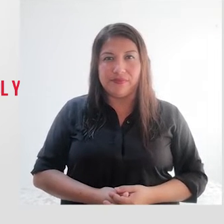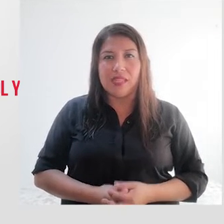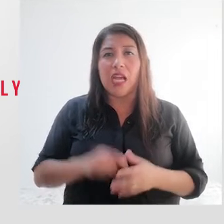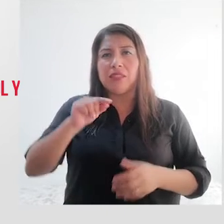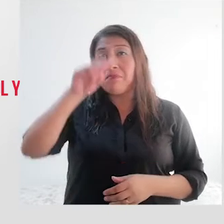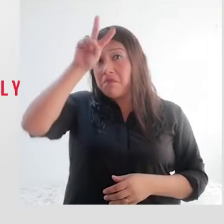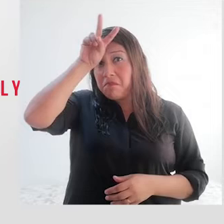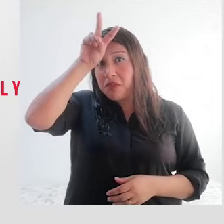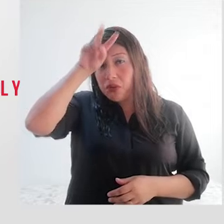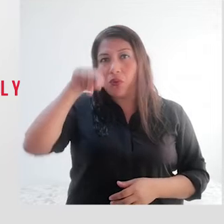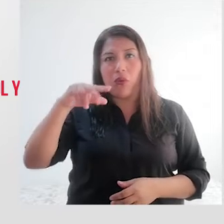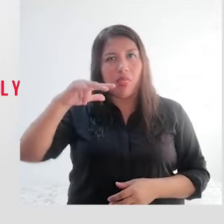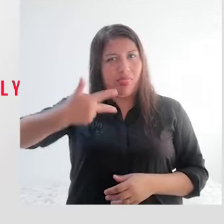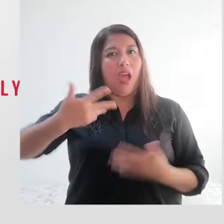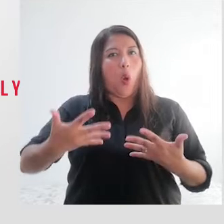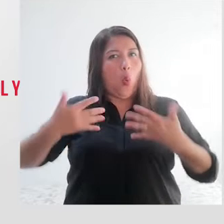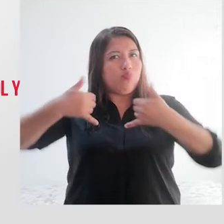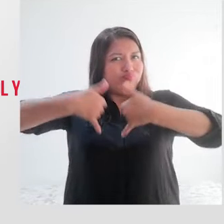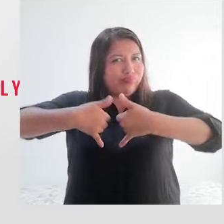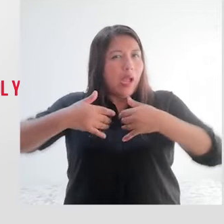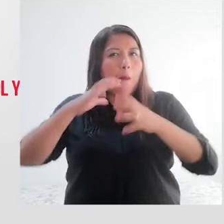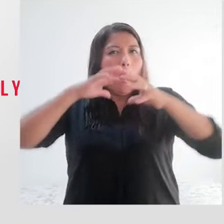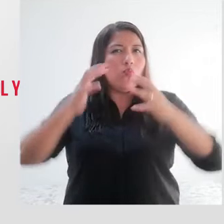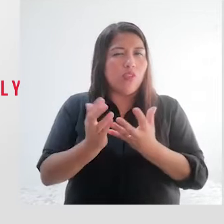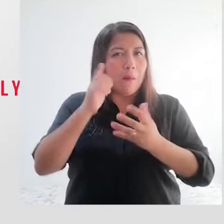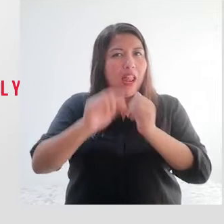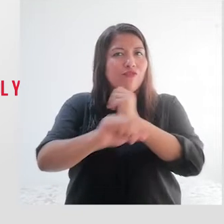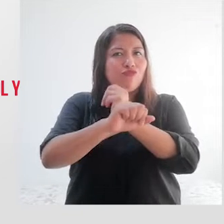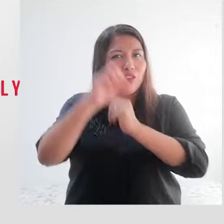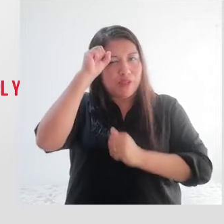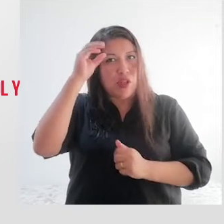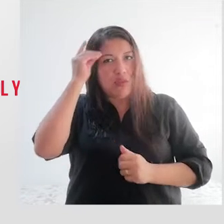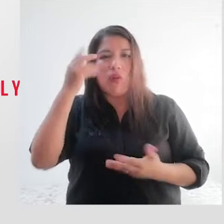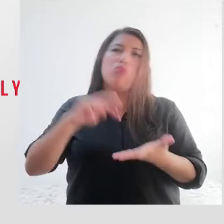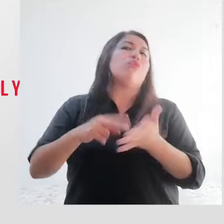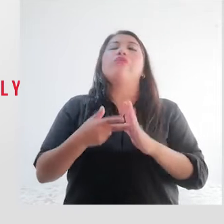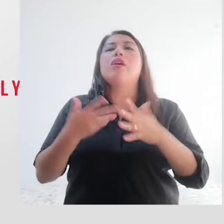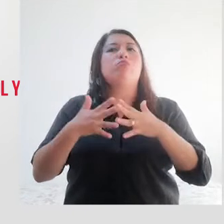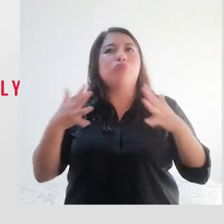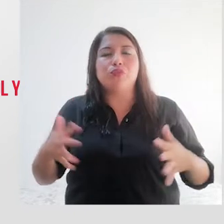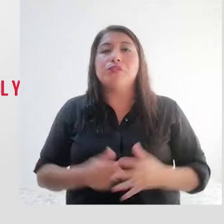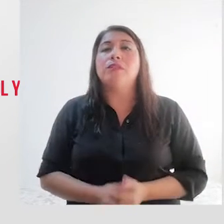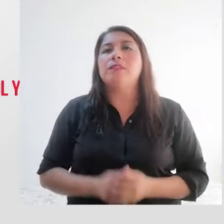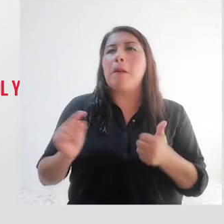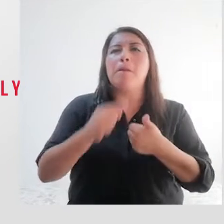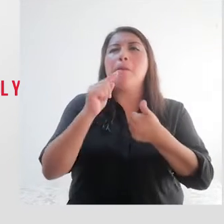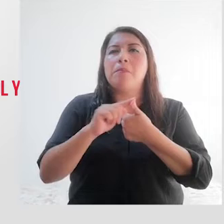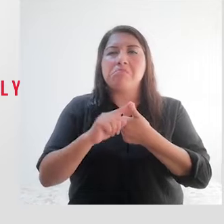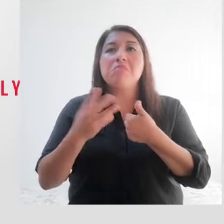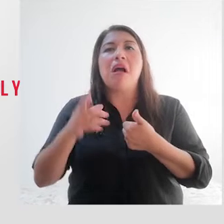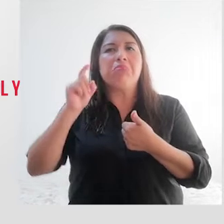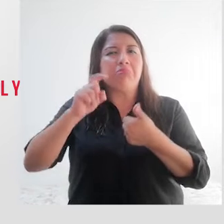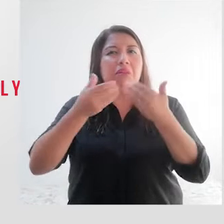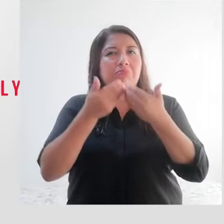Que Perú sea sede de esta tercera Copa Mundial de Futsal Down significa muchas cosas. El primero es